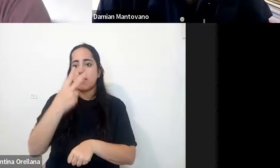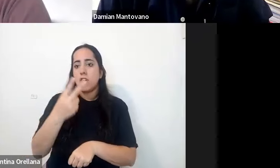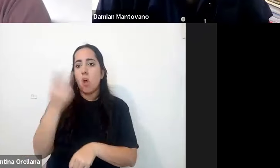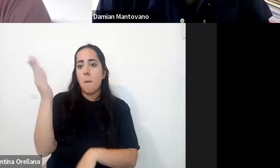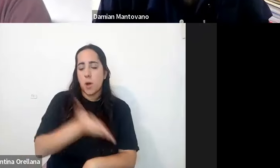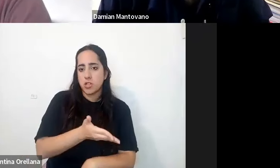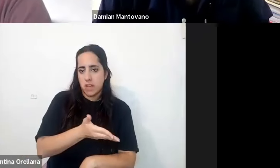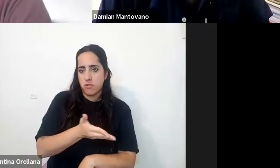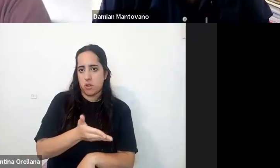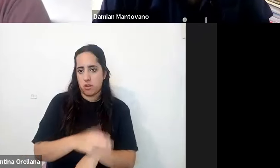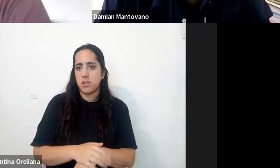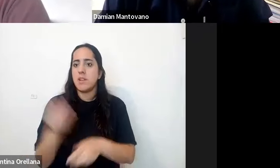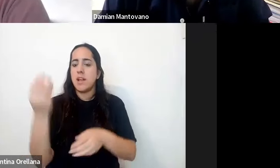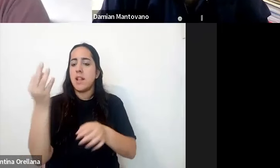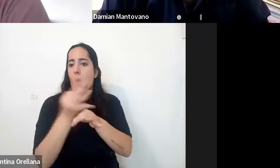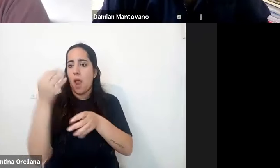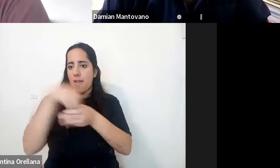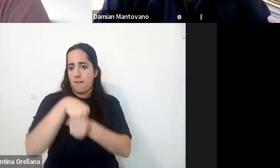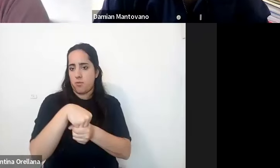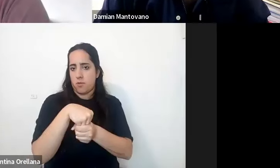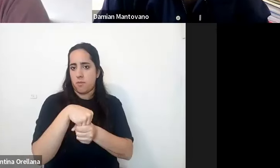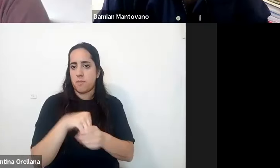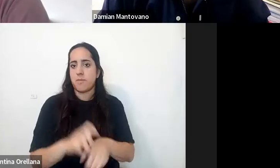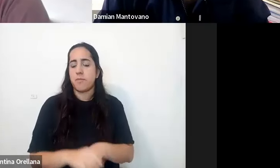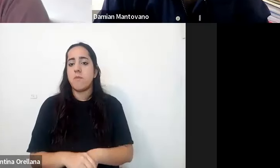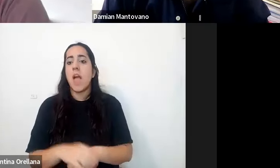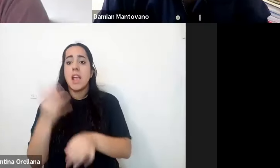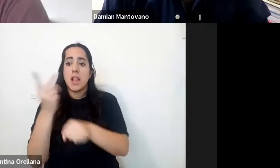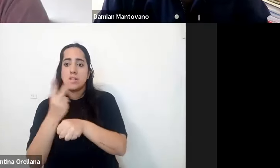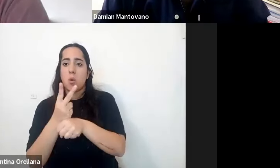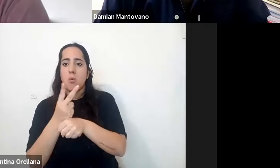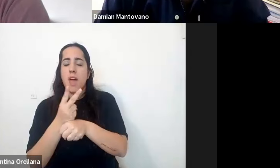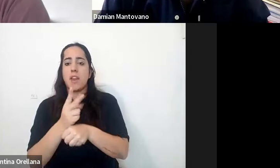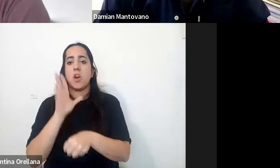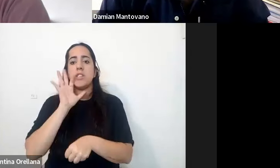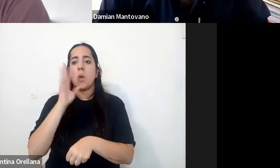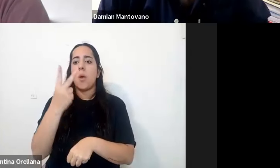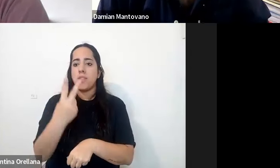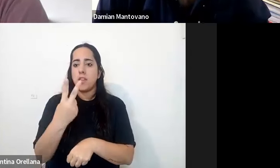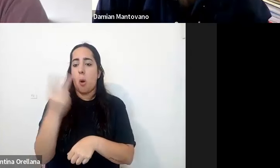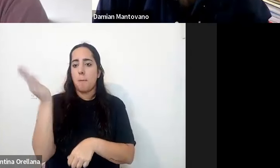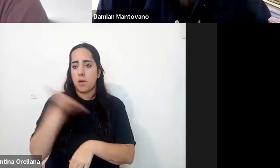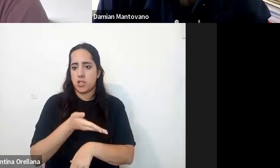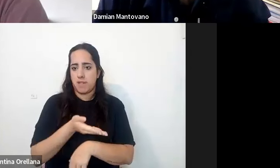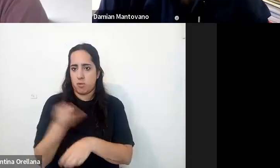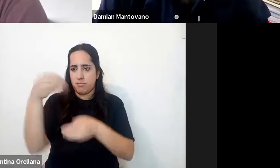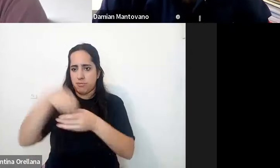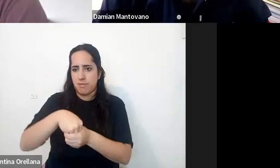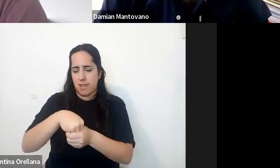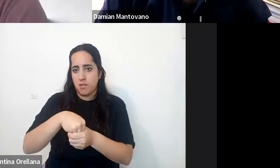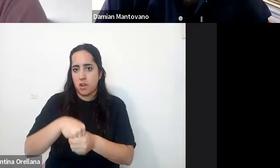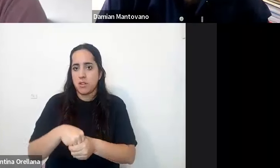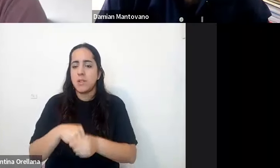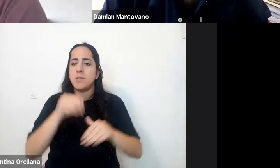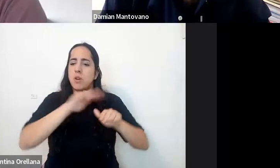que están haciendo su escolaridad en escuelas regulares y en la escuela secundaria el 52% ¿sí? estos son ya los